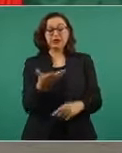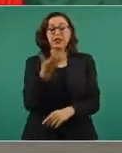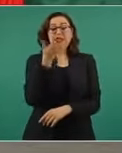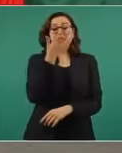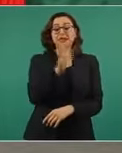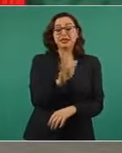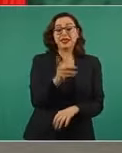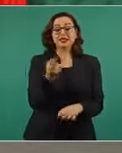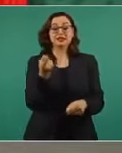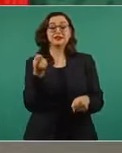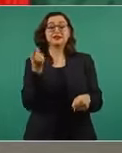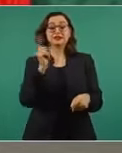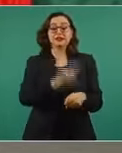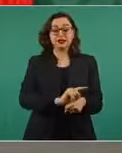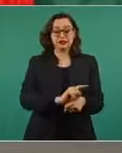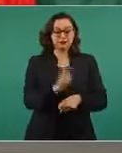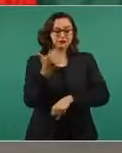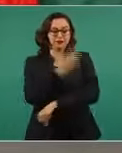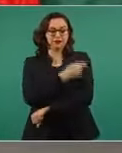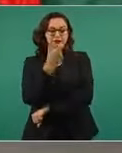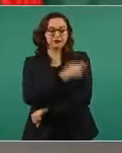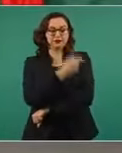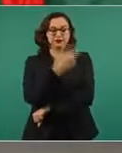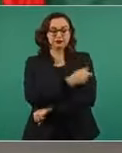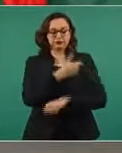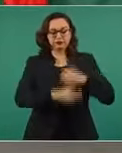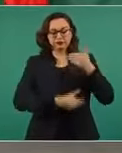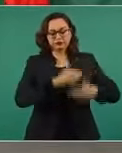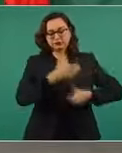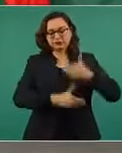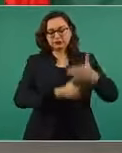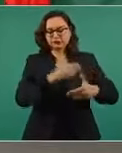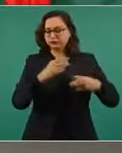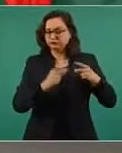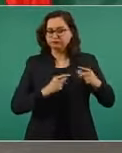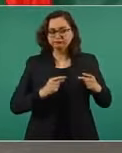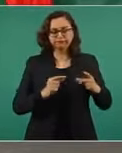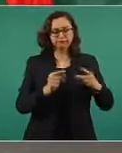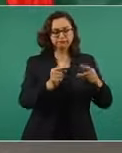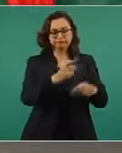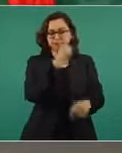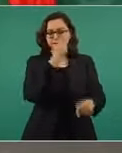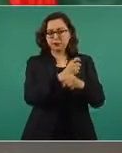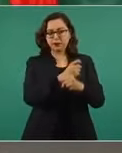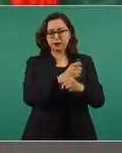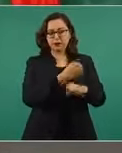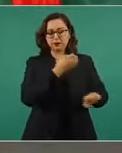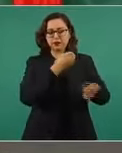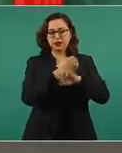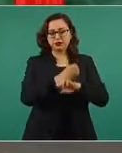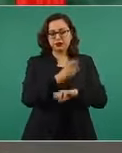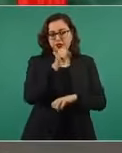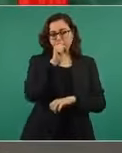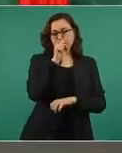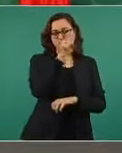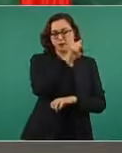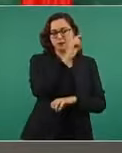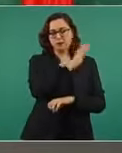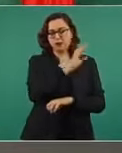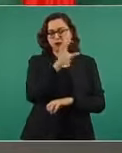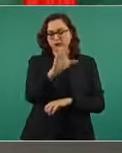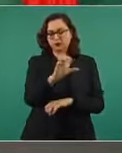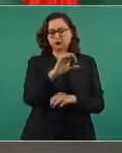en el que vamos a concluir al 100% la vacunación,